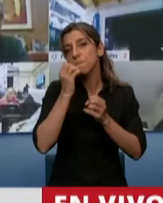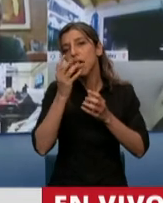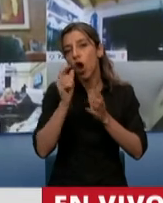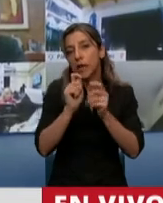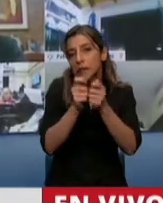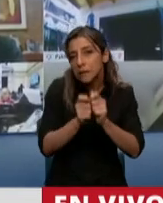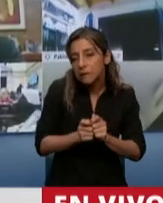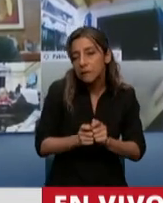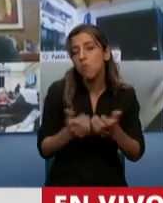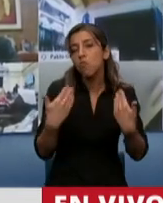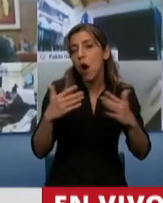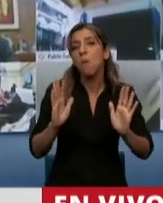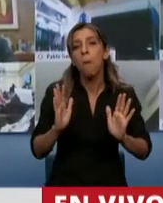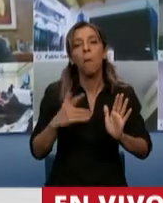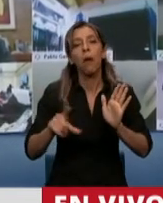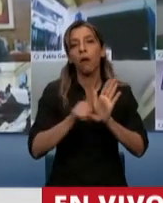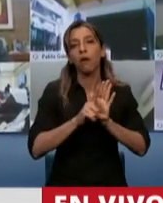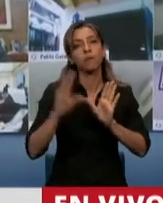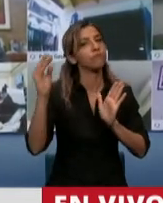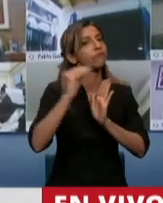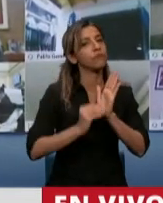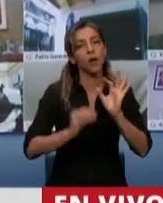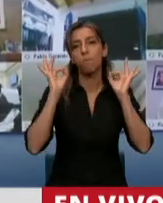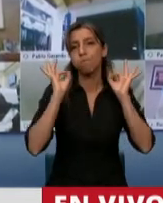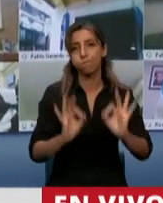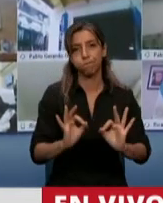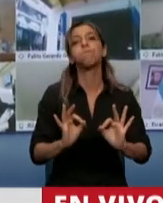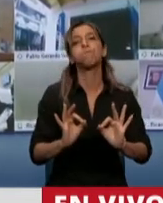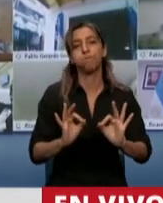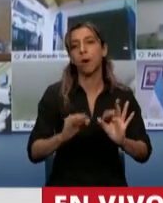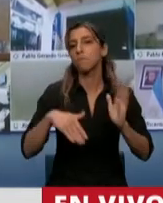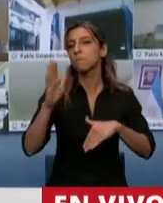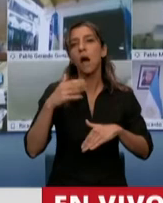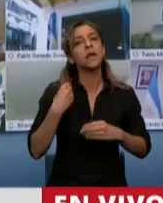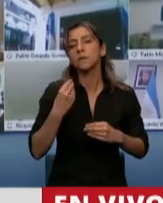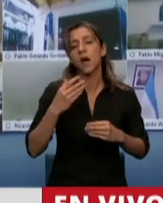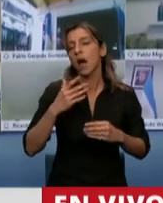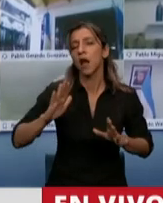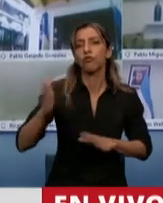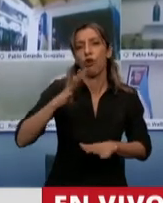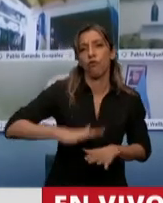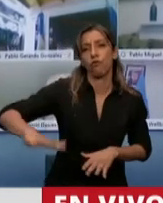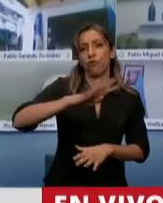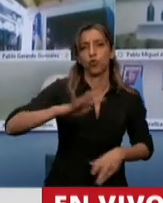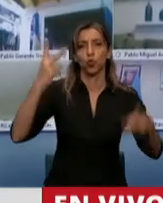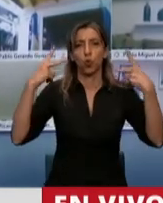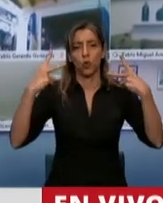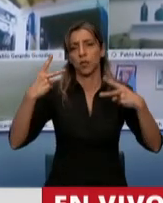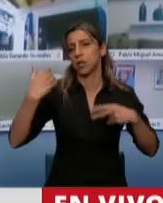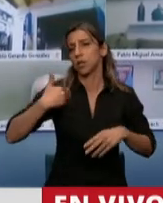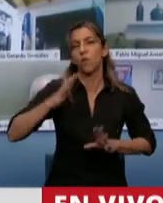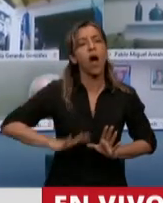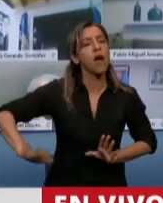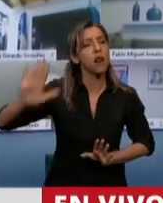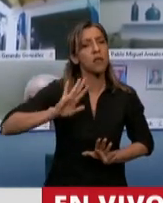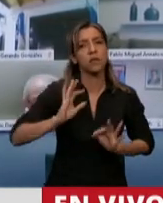definitiva contempla gran parte de la aspiración de todo el sector turístico de la República Argentina. Así